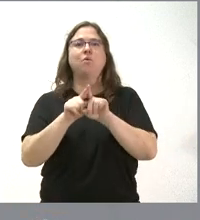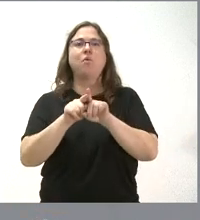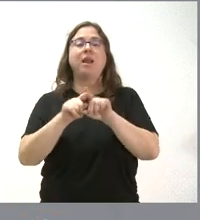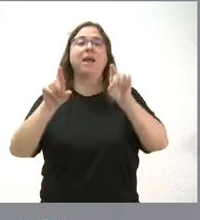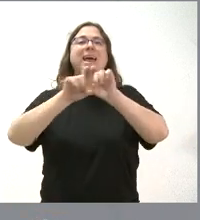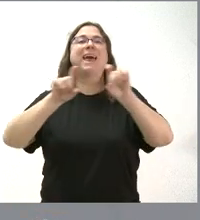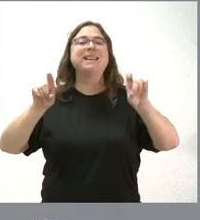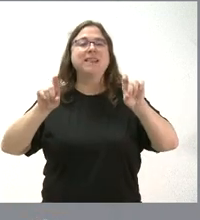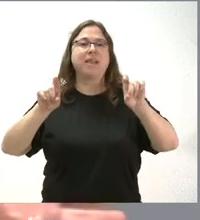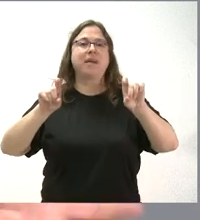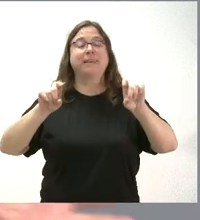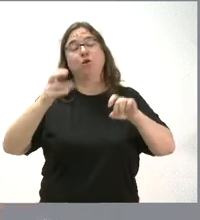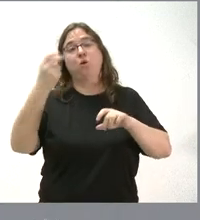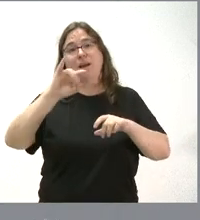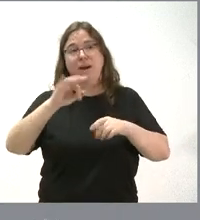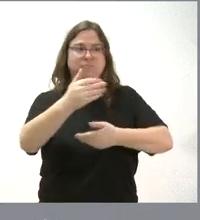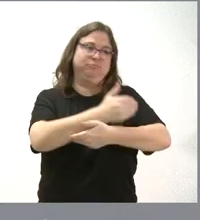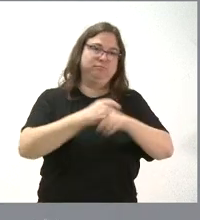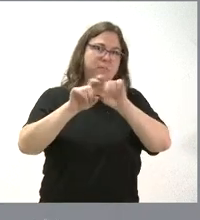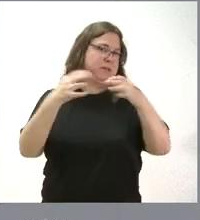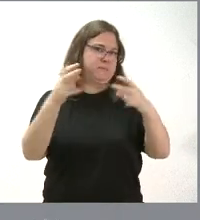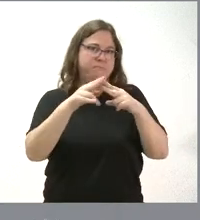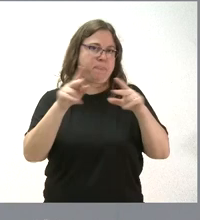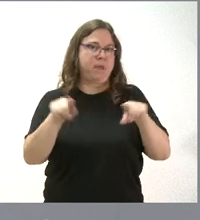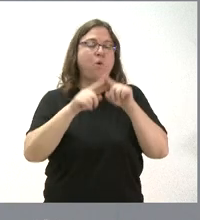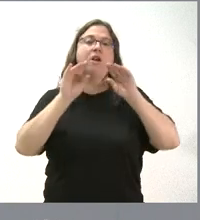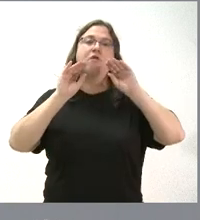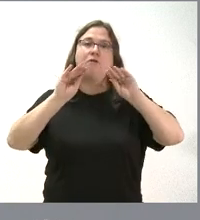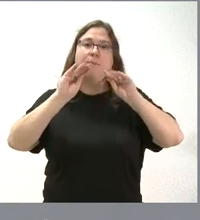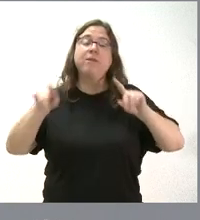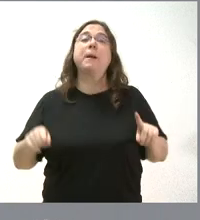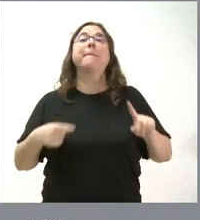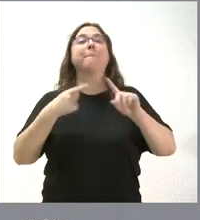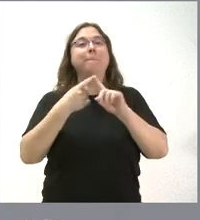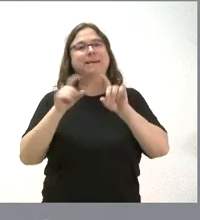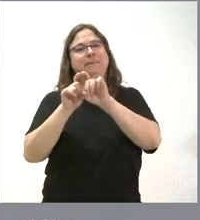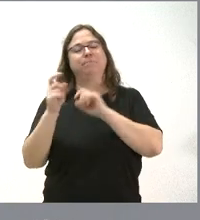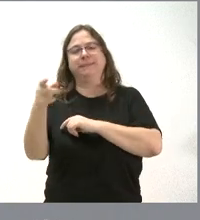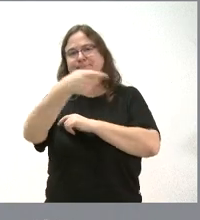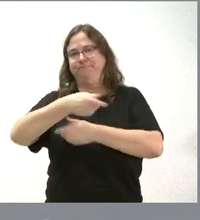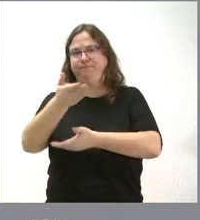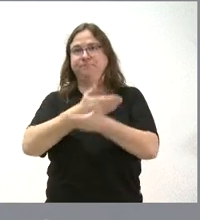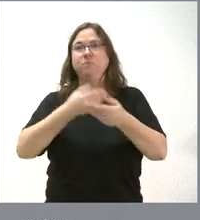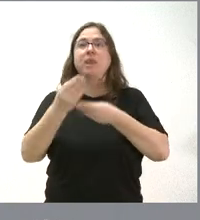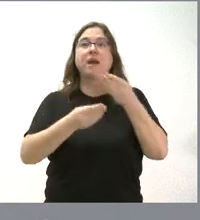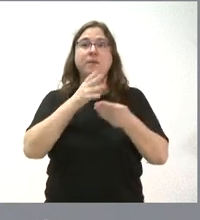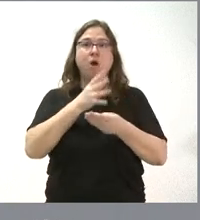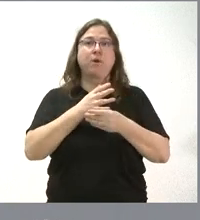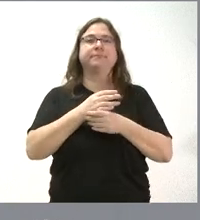entidades, se llama Lucro o Conlucro, que se puedan dedicar a la formación en Castilla y León, pero también en el ámbito de las empresas. ¿Qué es lo que hacemos ahora?